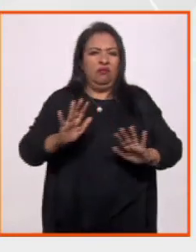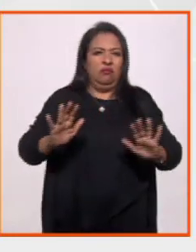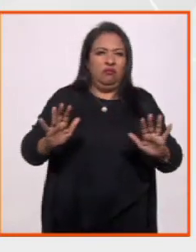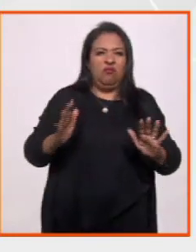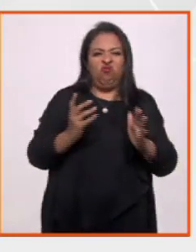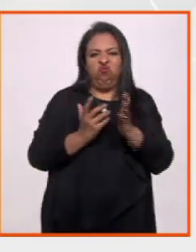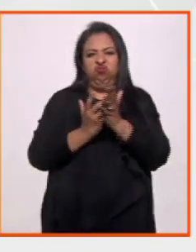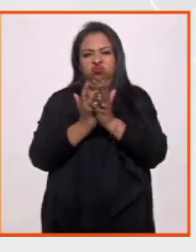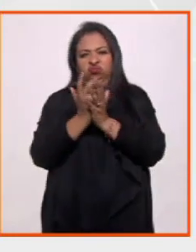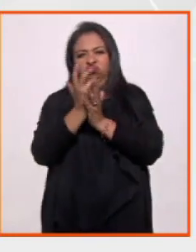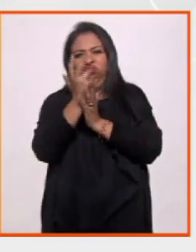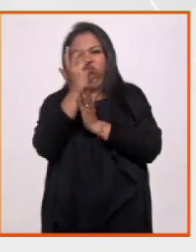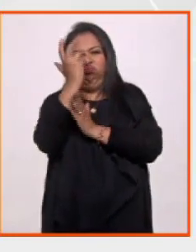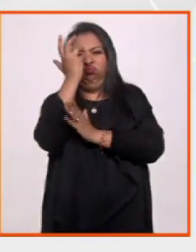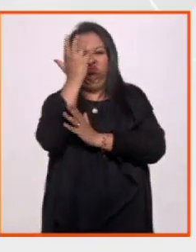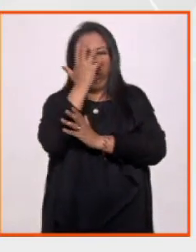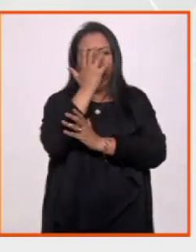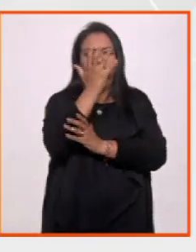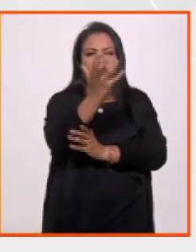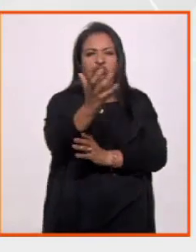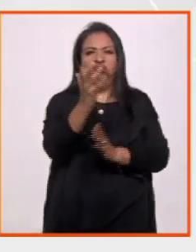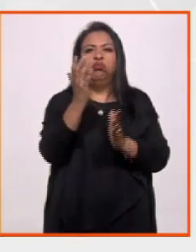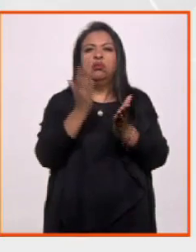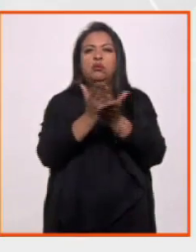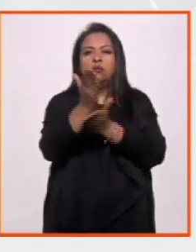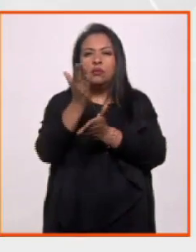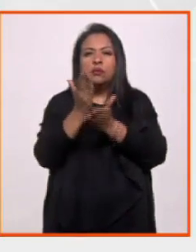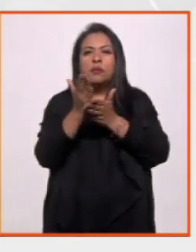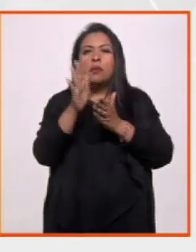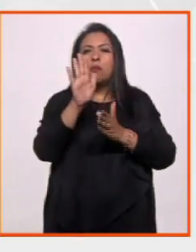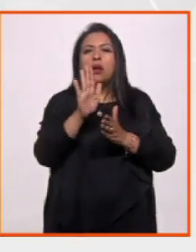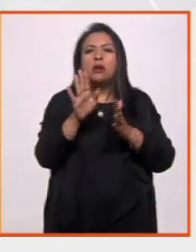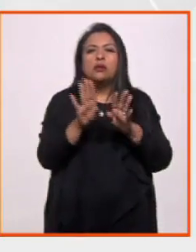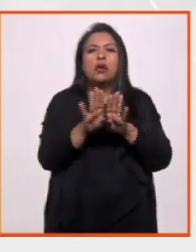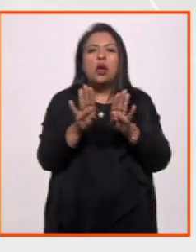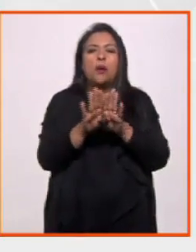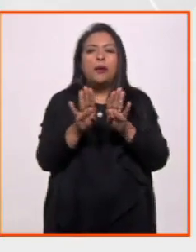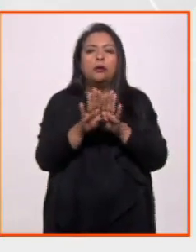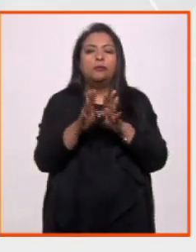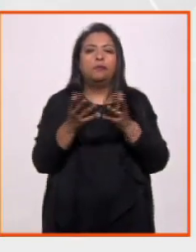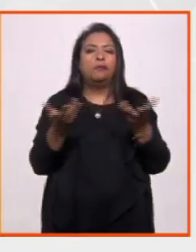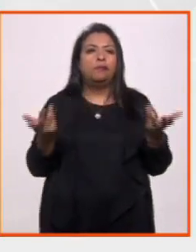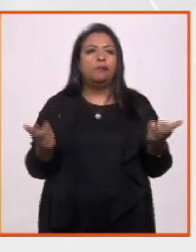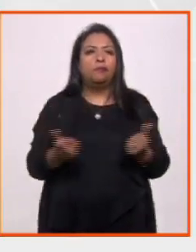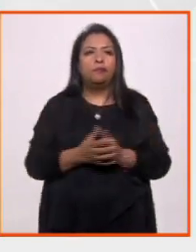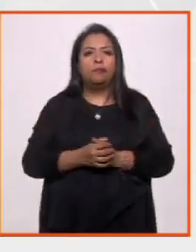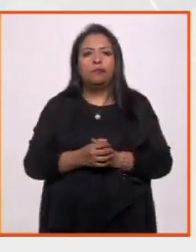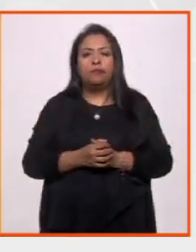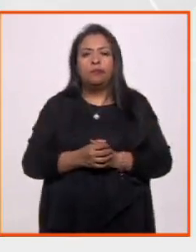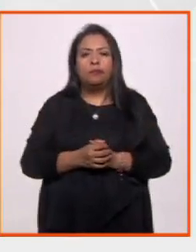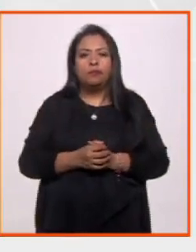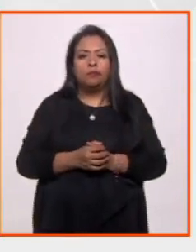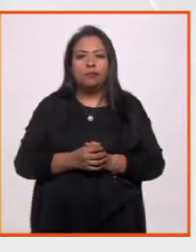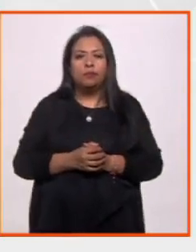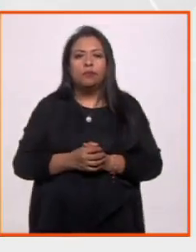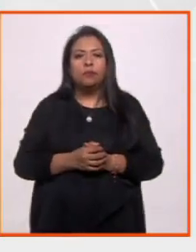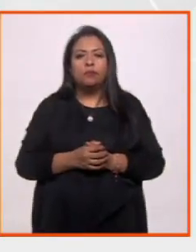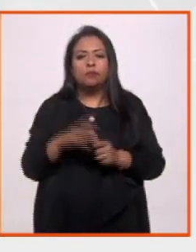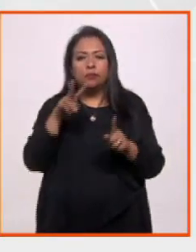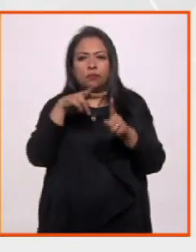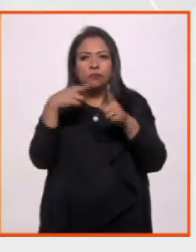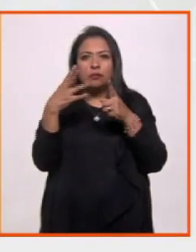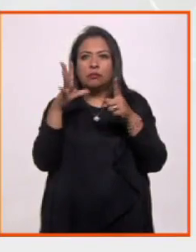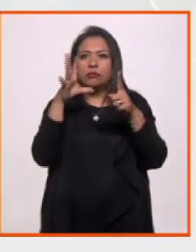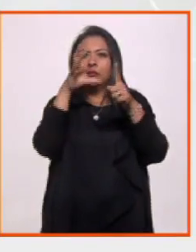accede a esta especie de dimensión